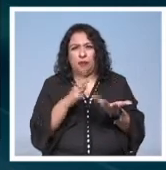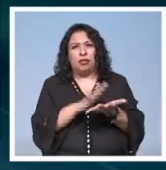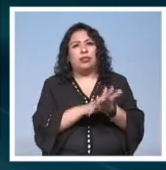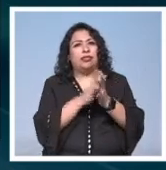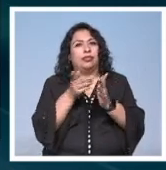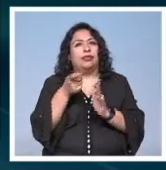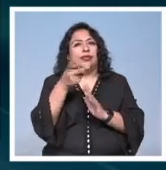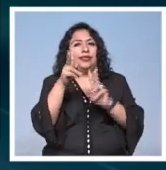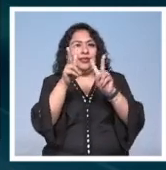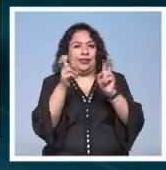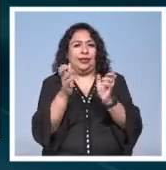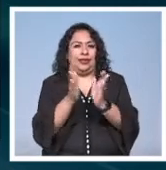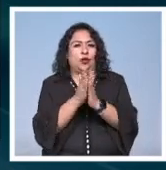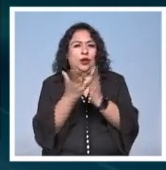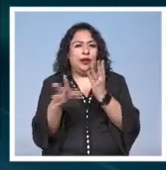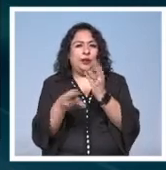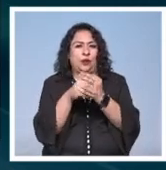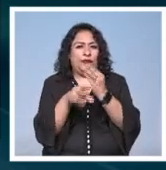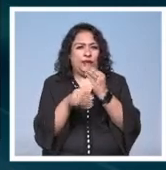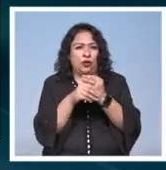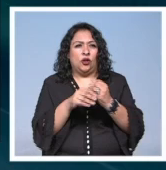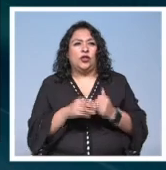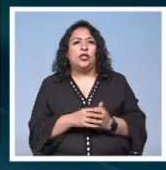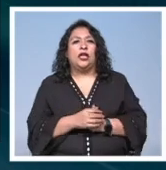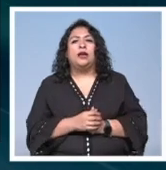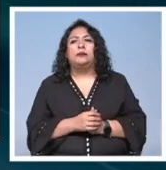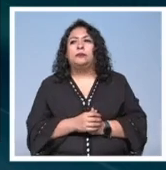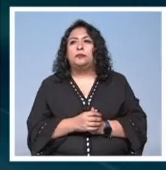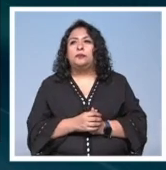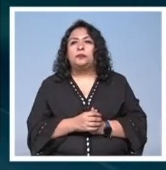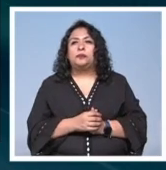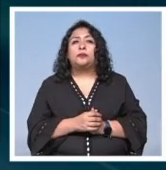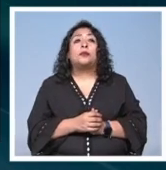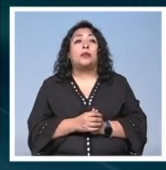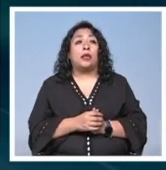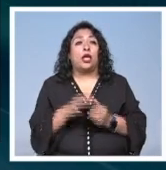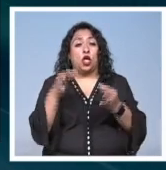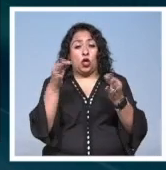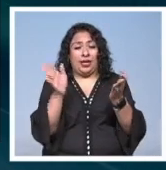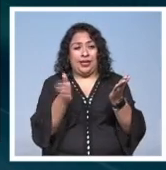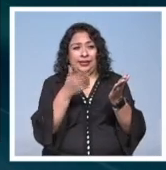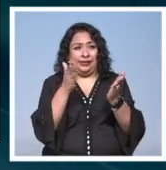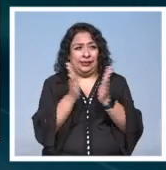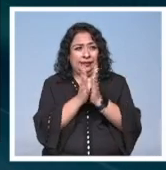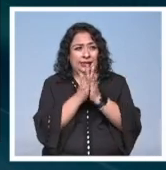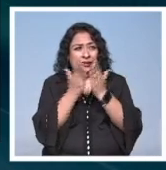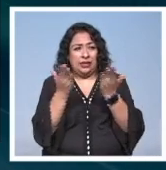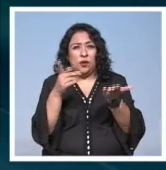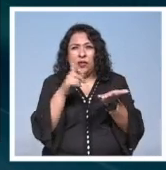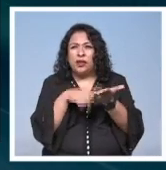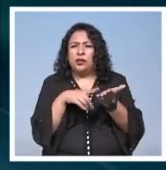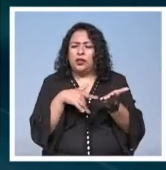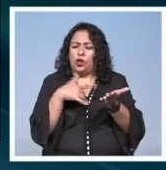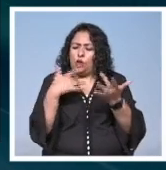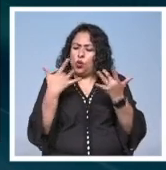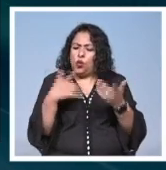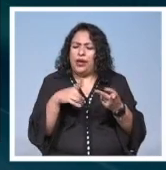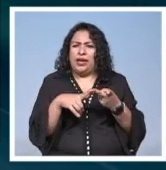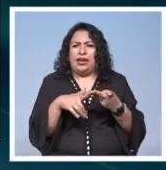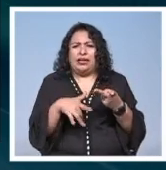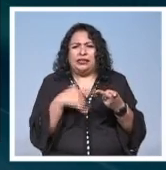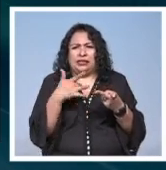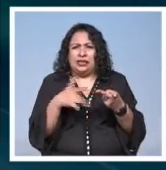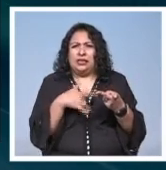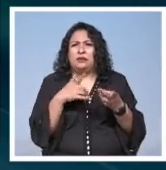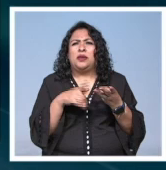el título de la antología Las páginas de este libro están cargadas de dolor sentimientos